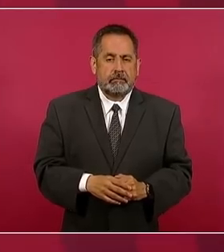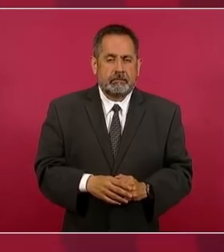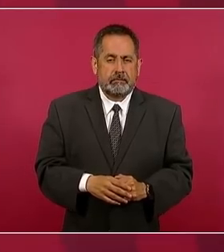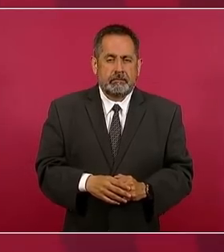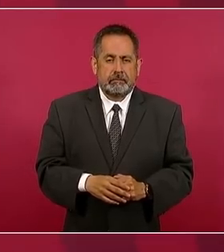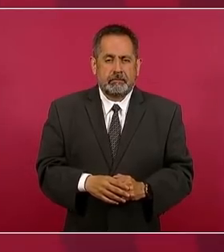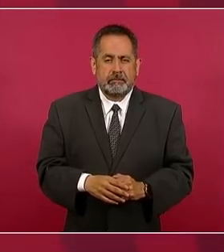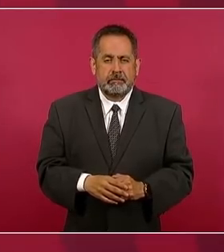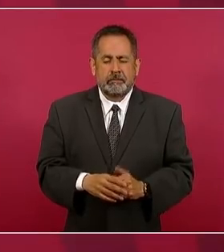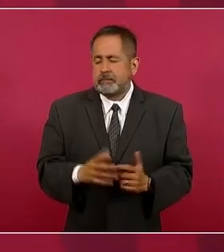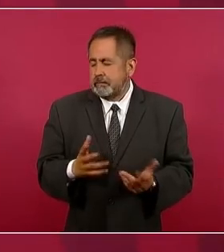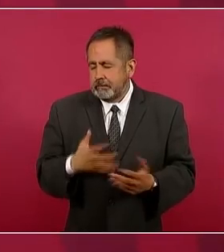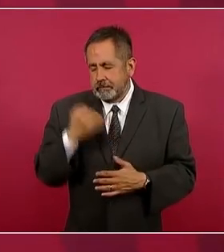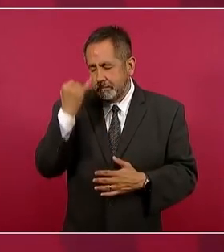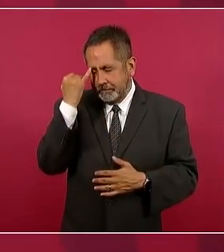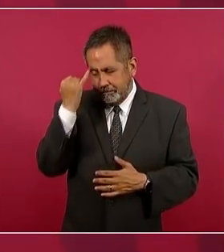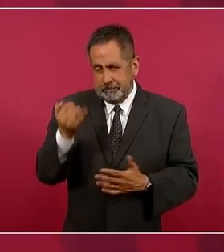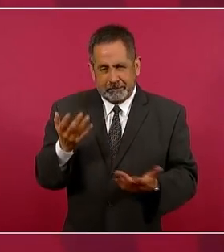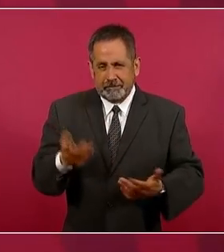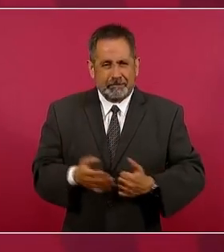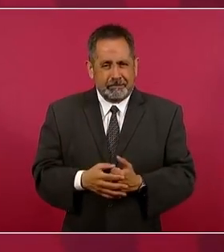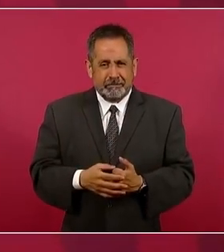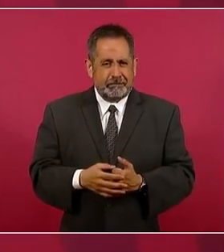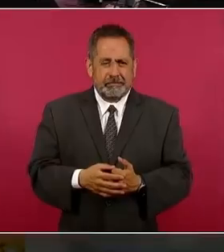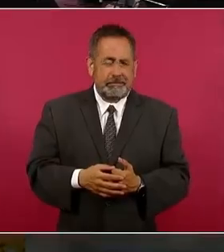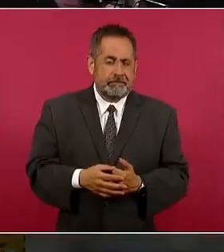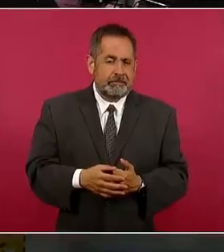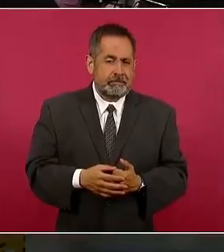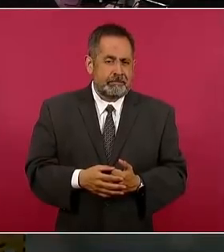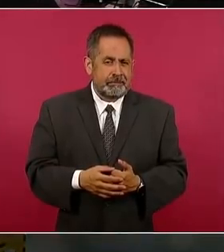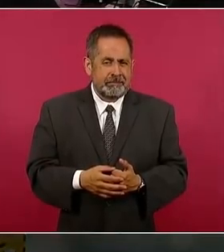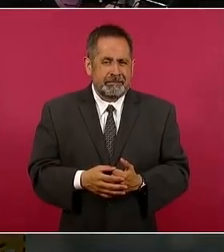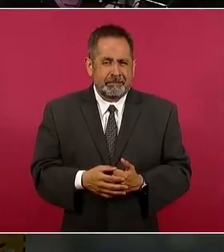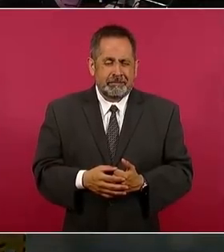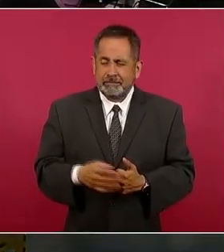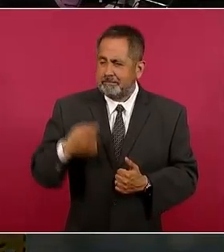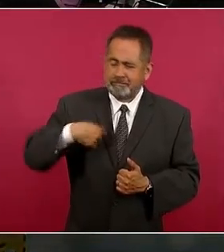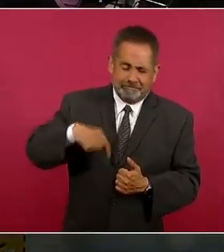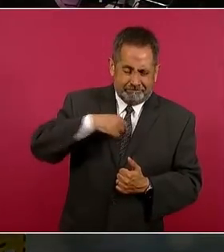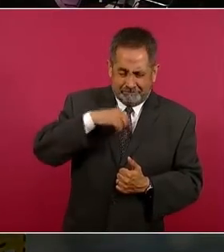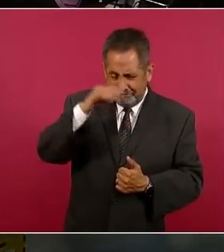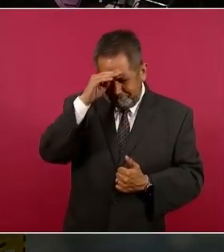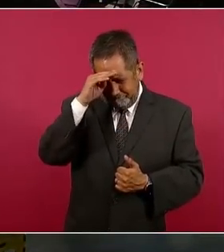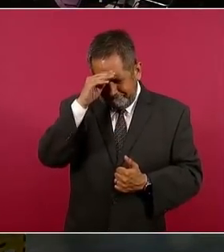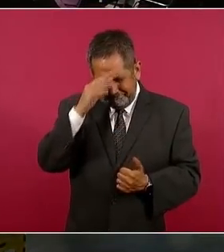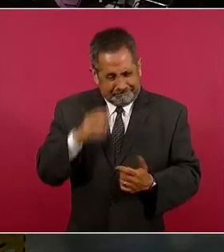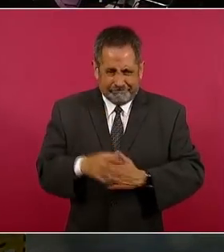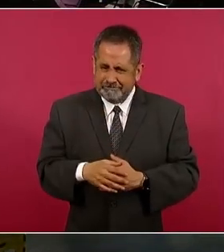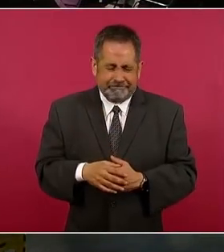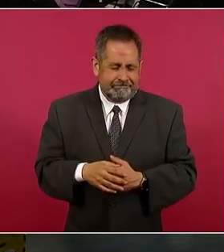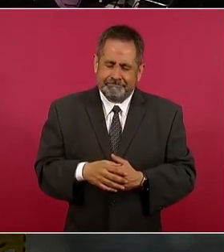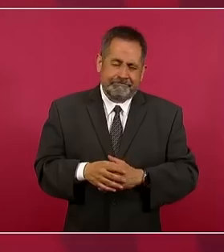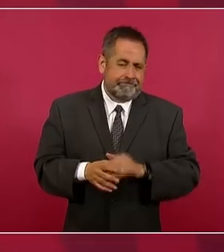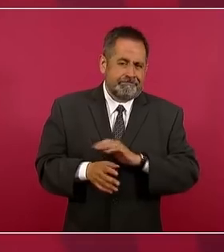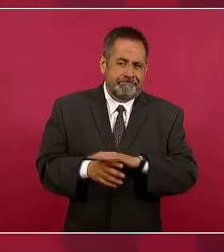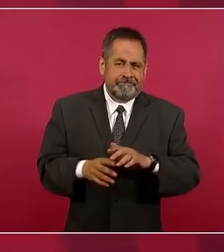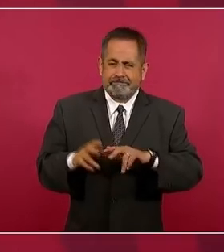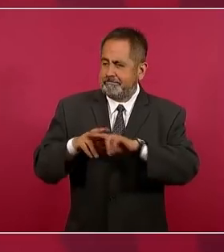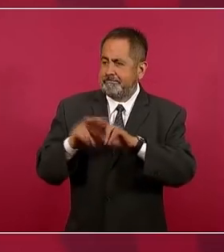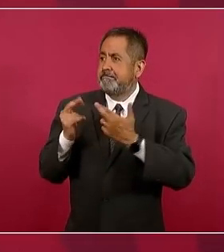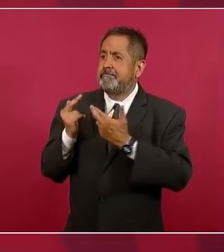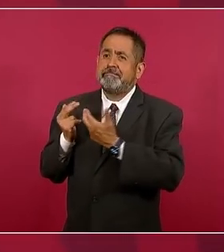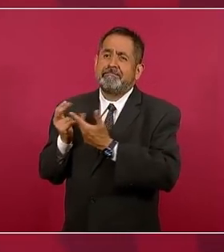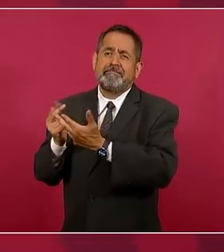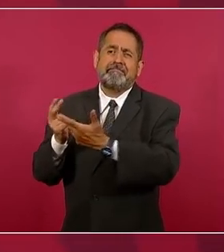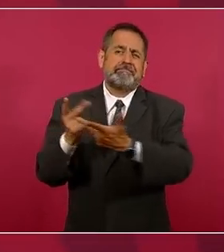Entonces, imagínense cómo nosotros vamos ni a destruir la